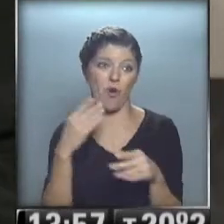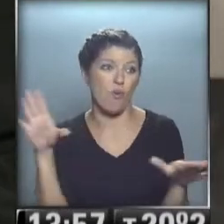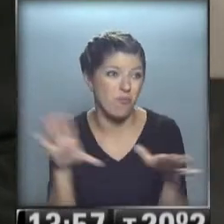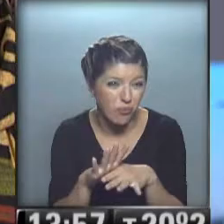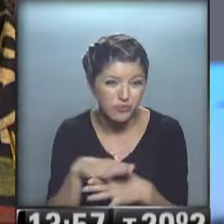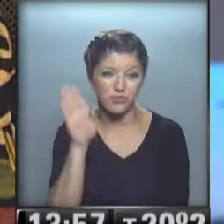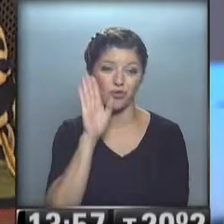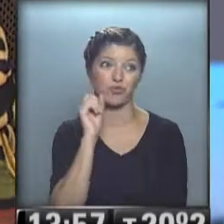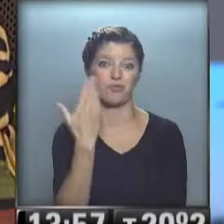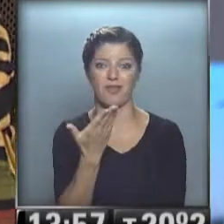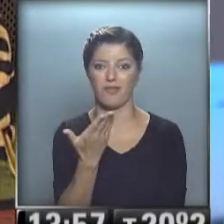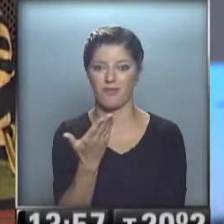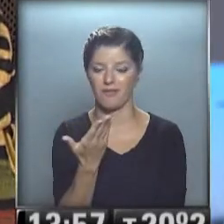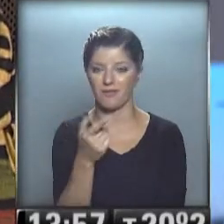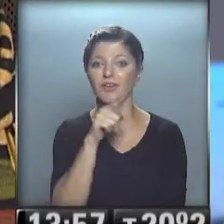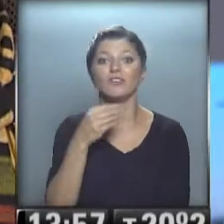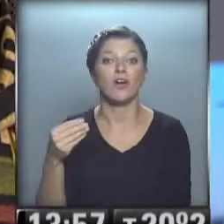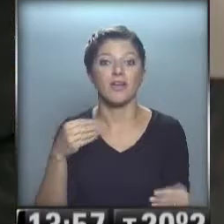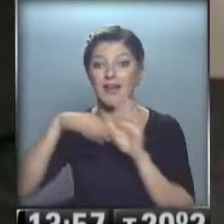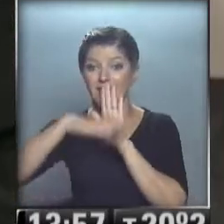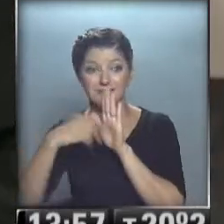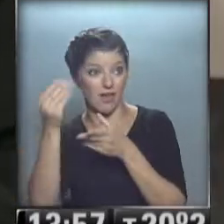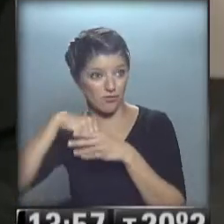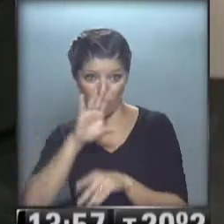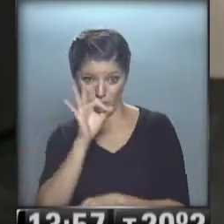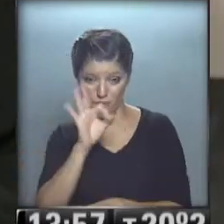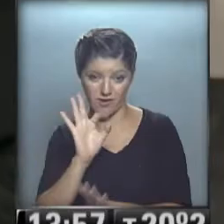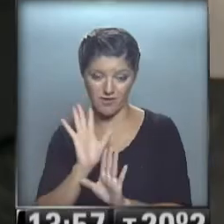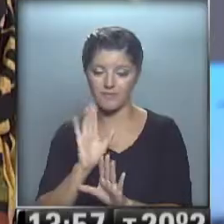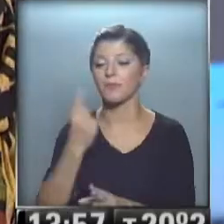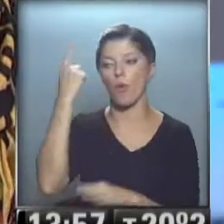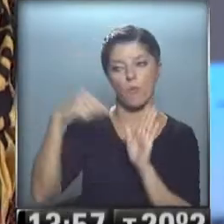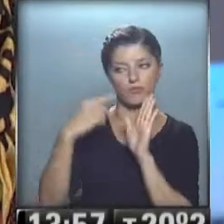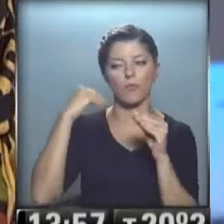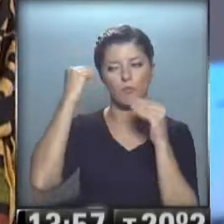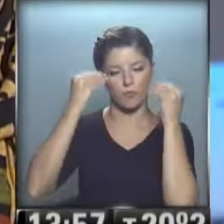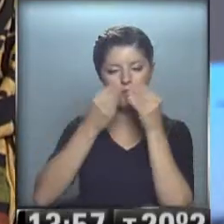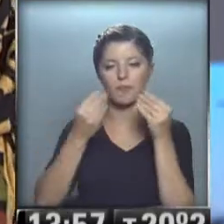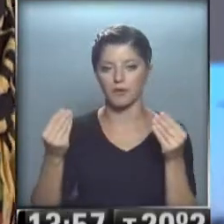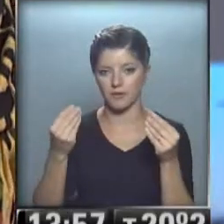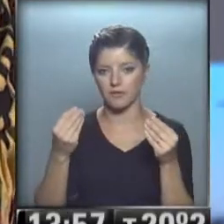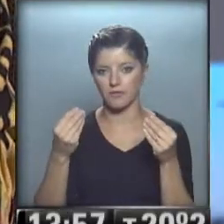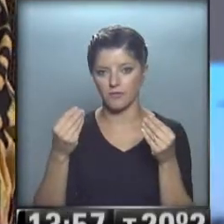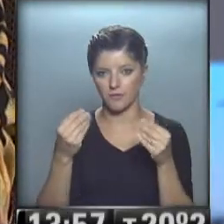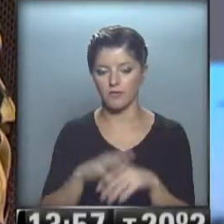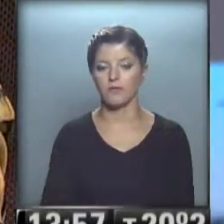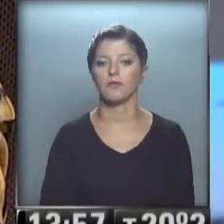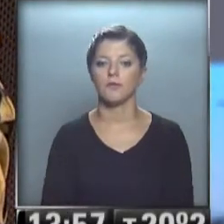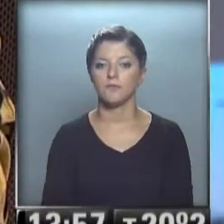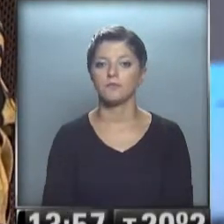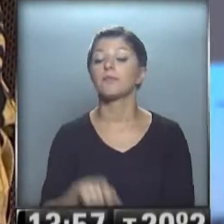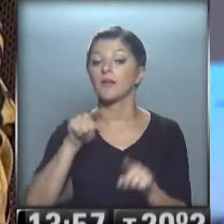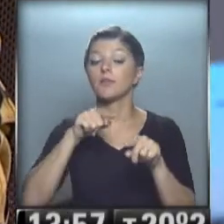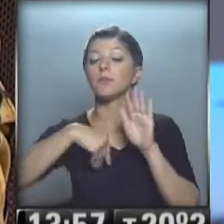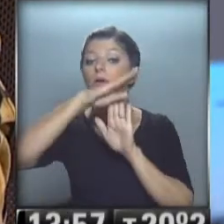Unidos. Y una cosa preocupante... Ellos quedan afuera de toda lista, pero... Una cosa preocupante es que justamente en el marco de este listado